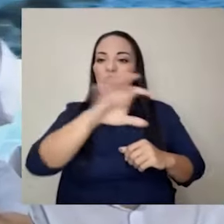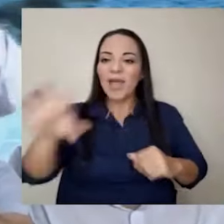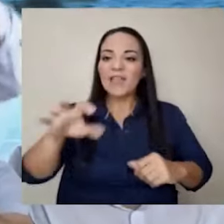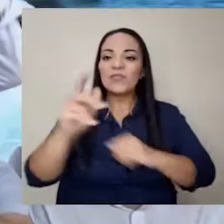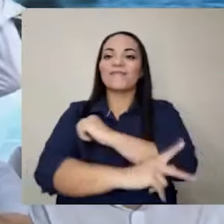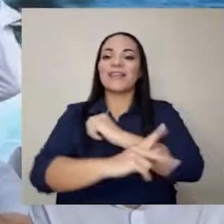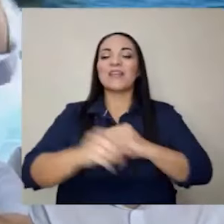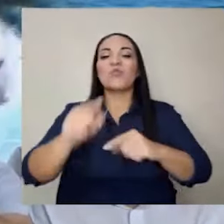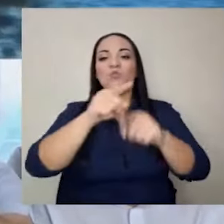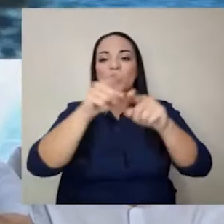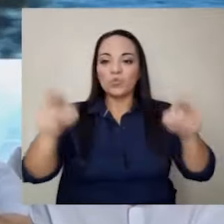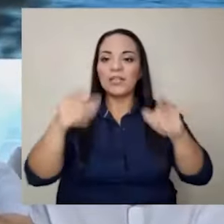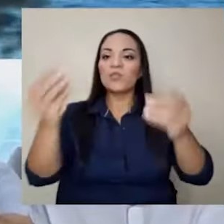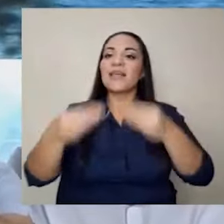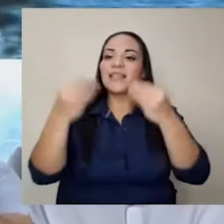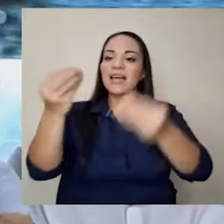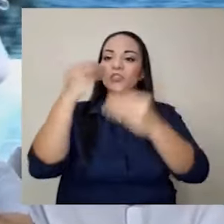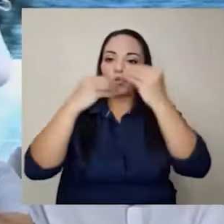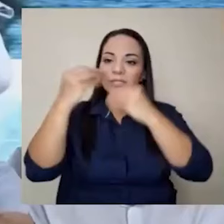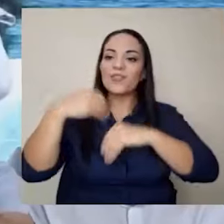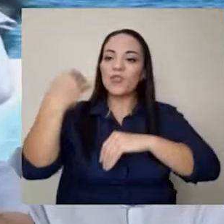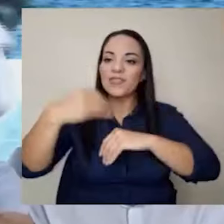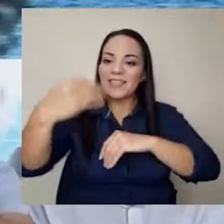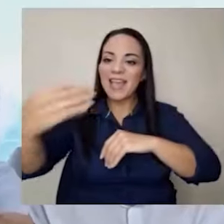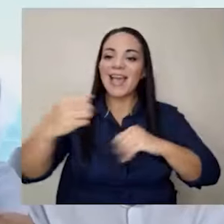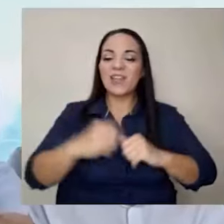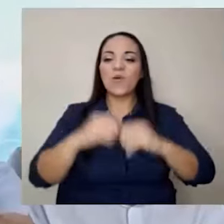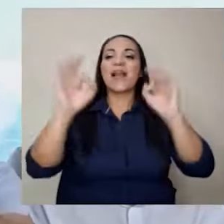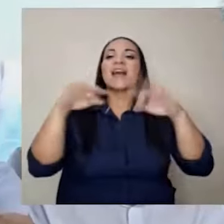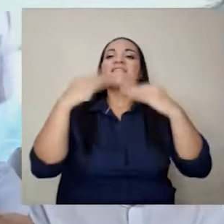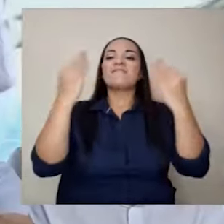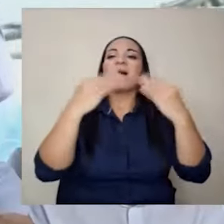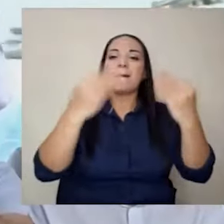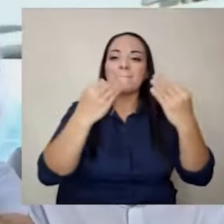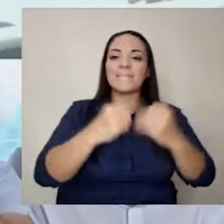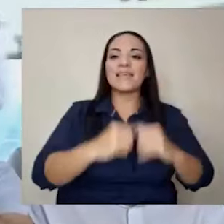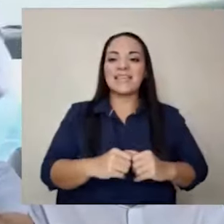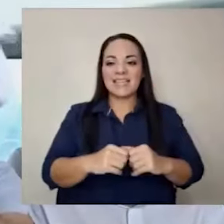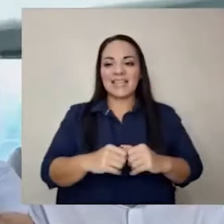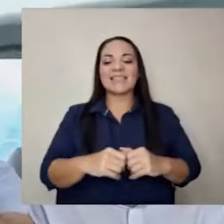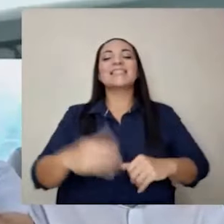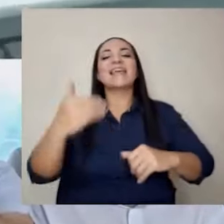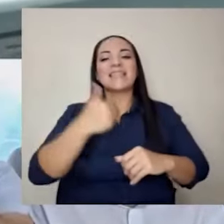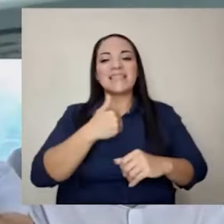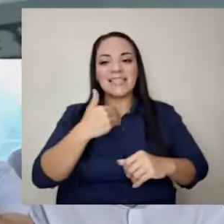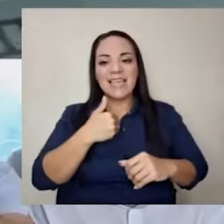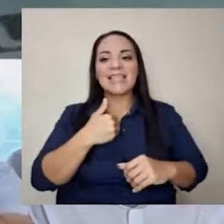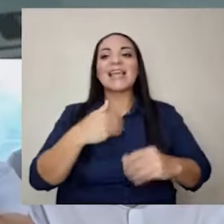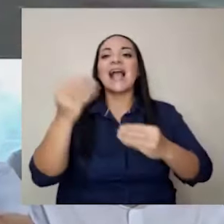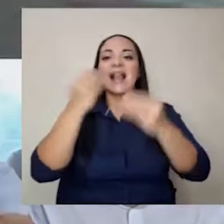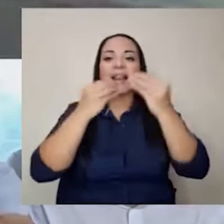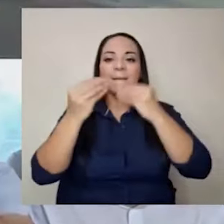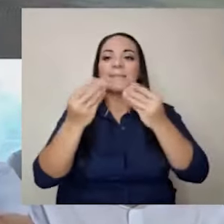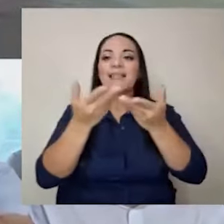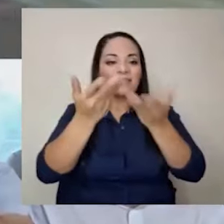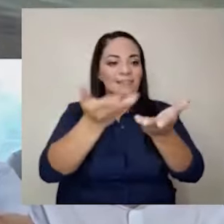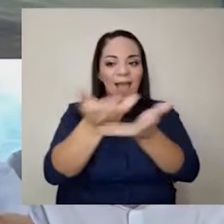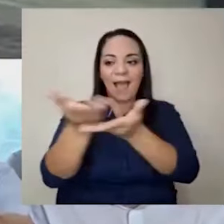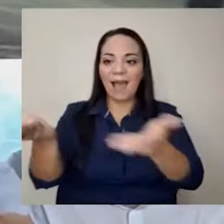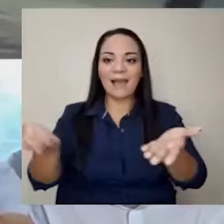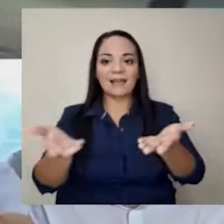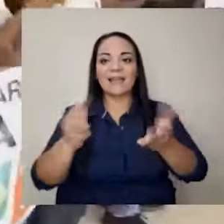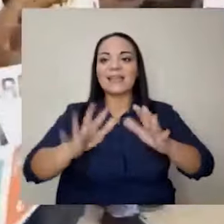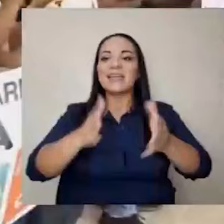sustento diario a las familias que tienen que alimentar y criar.